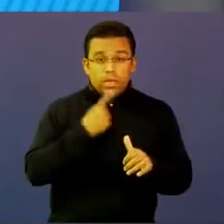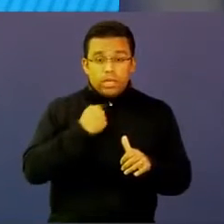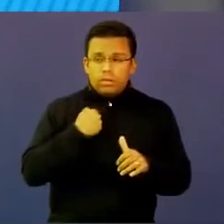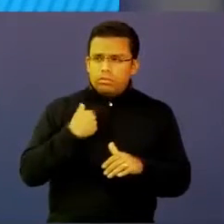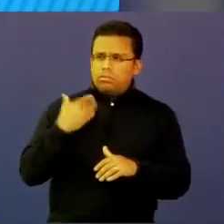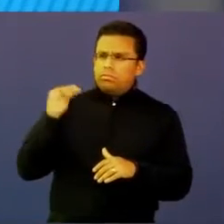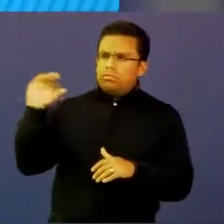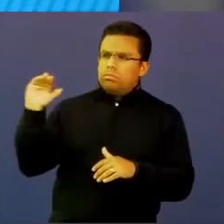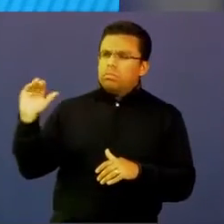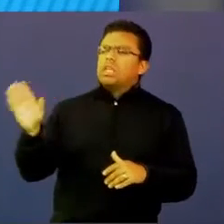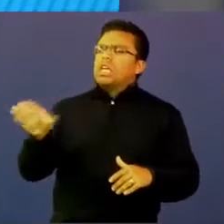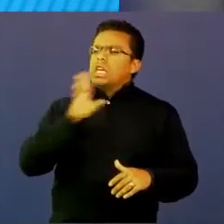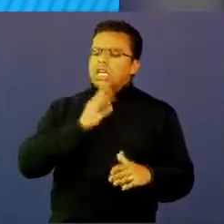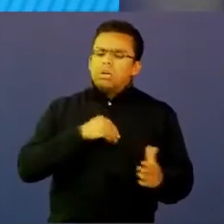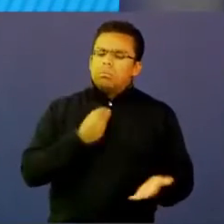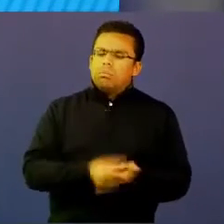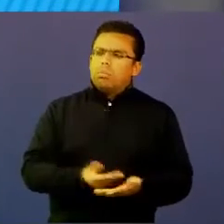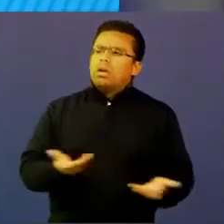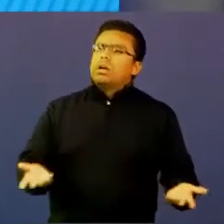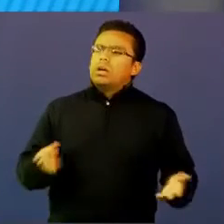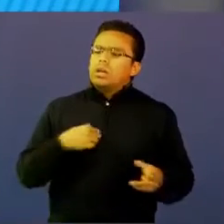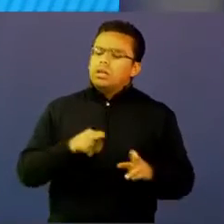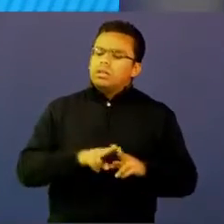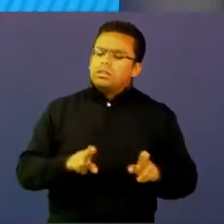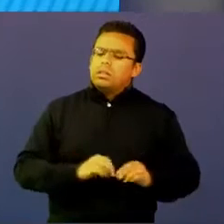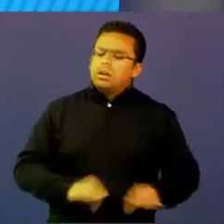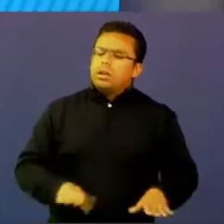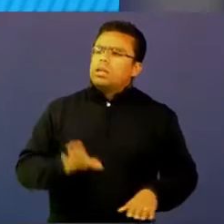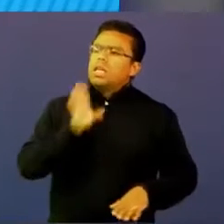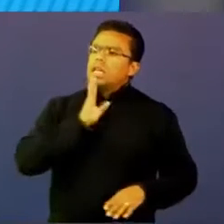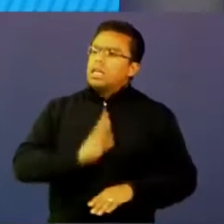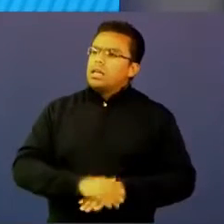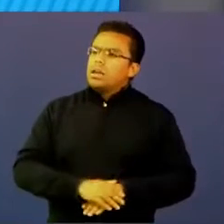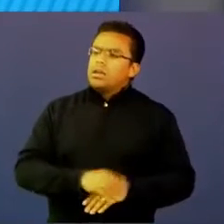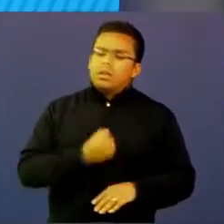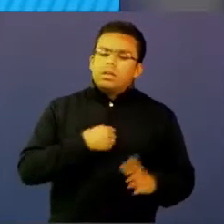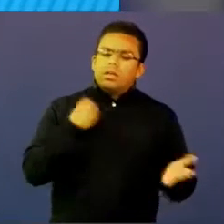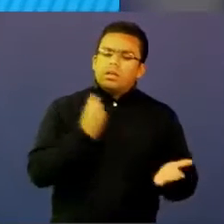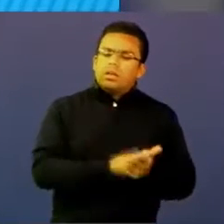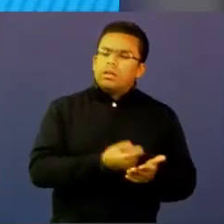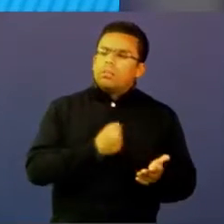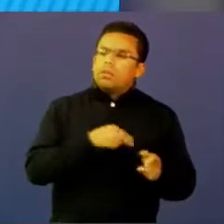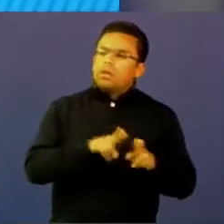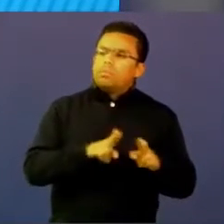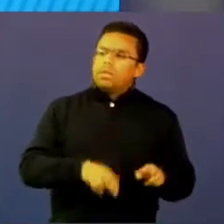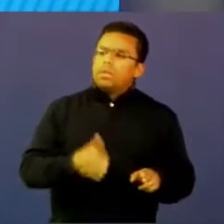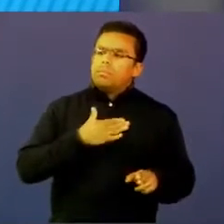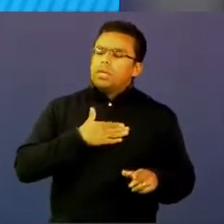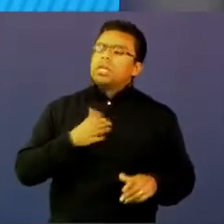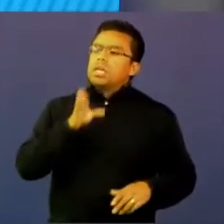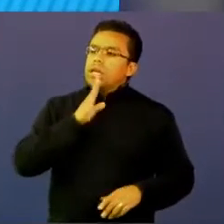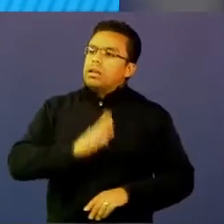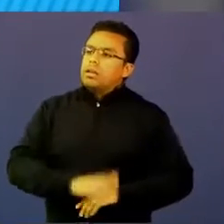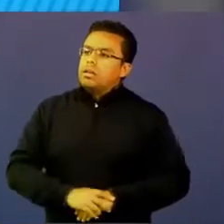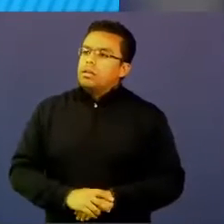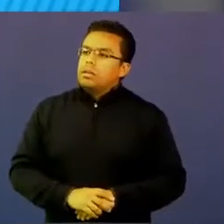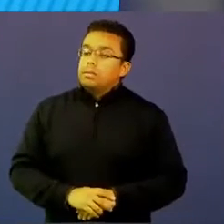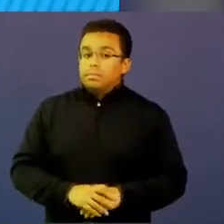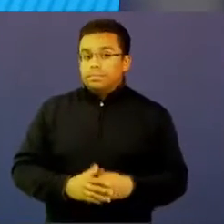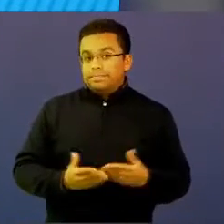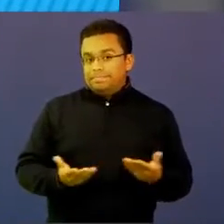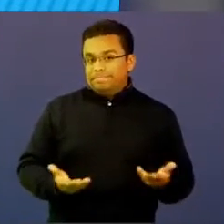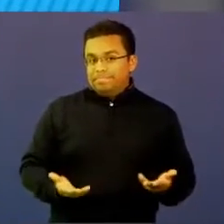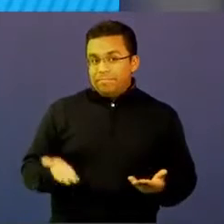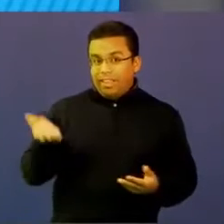marcha es ¿y quién va a pagar mi cuenta de Internet? ¿Quién me va a pagar el recibo? Porque el maestro en ese momento